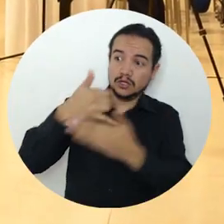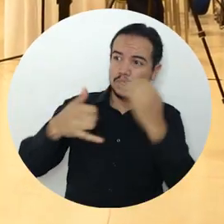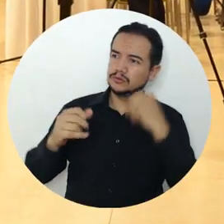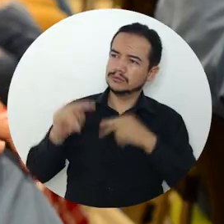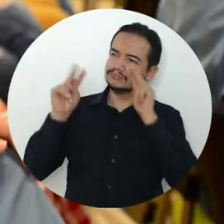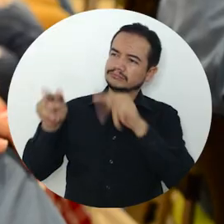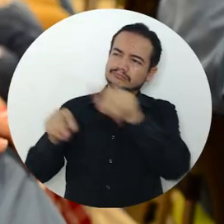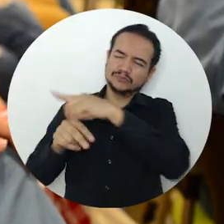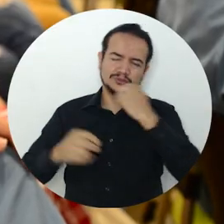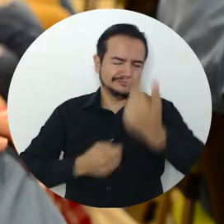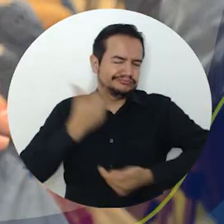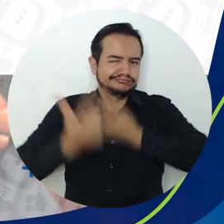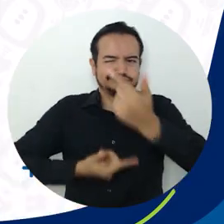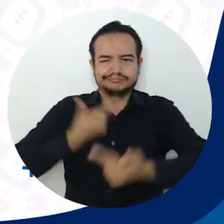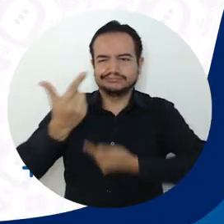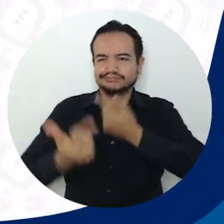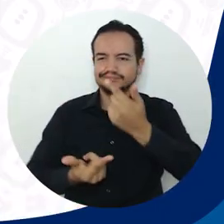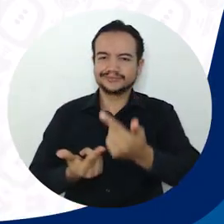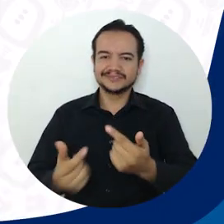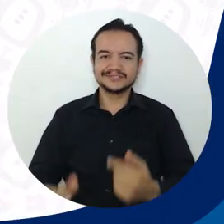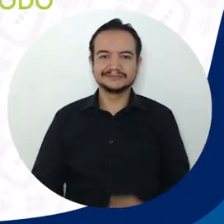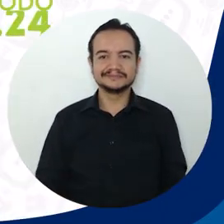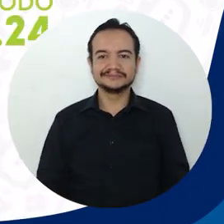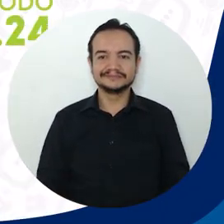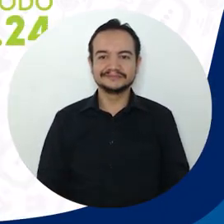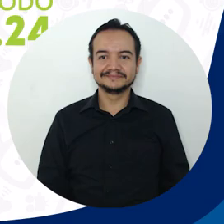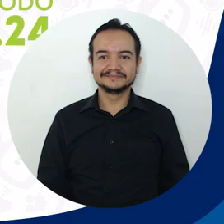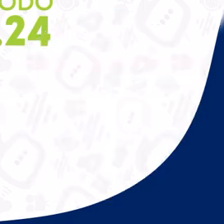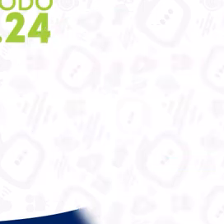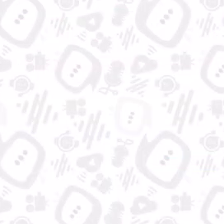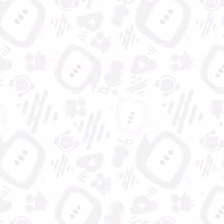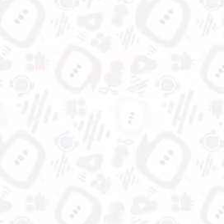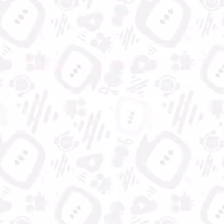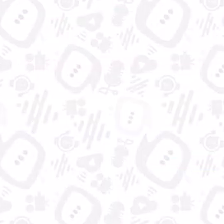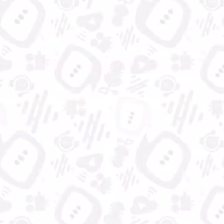mi reconocimiento a todo su equipo de trabajo que es incansable. Gracias.